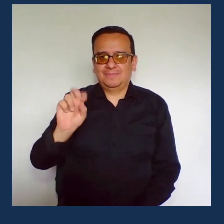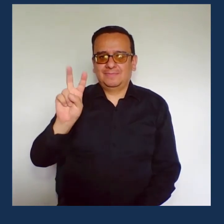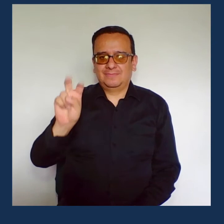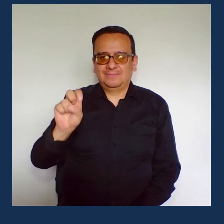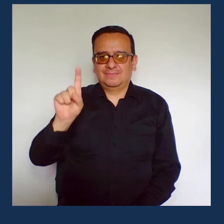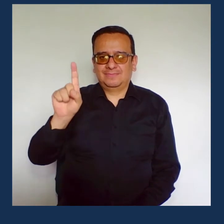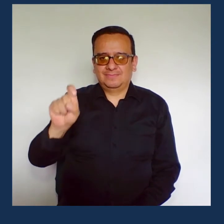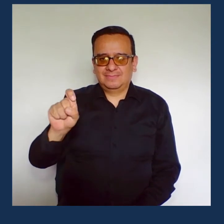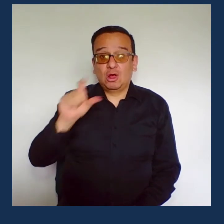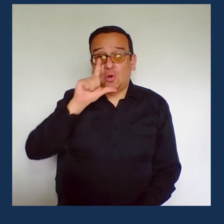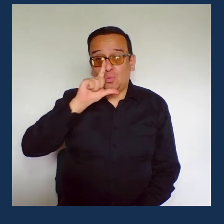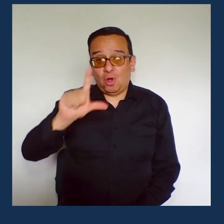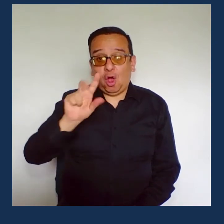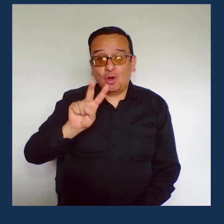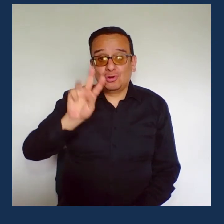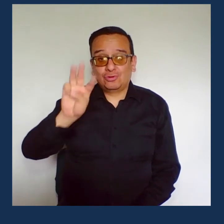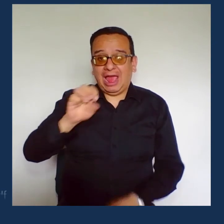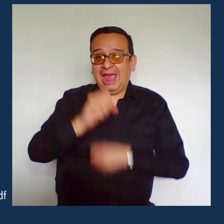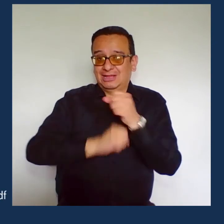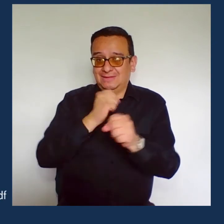28 de julio de 2020